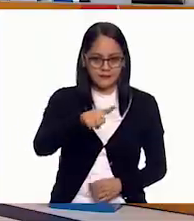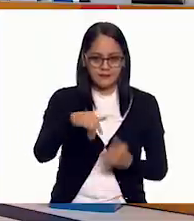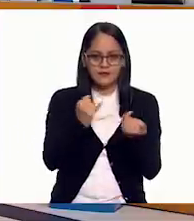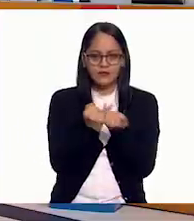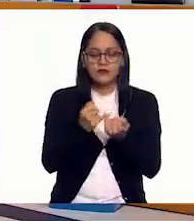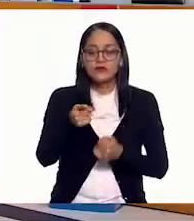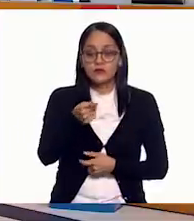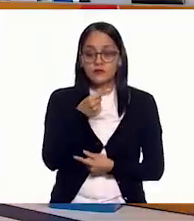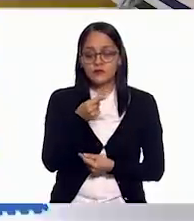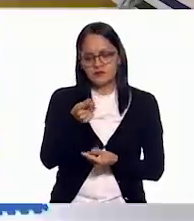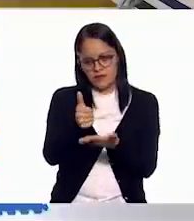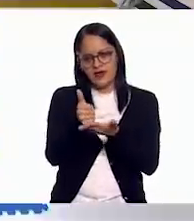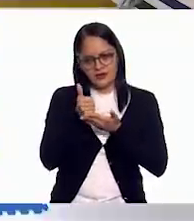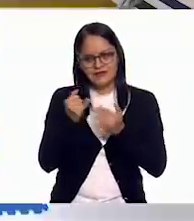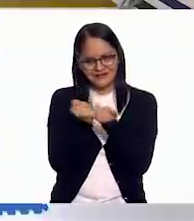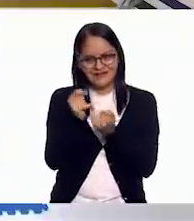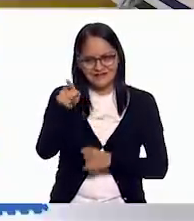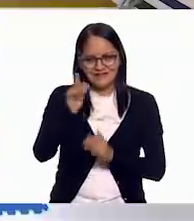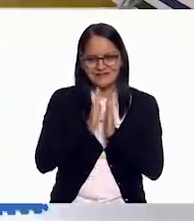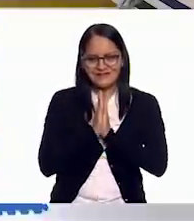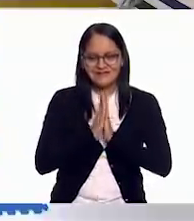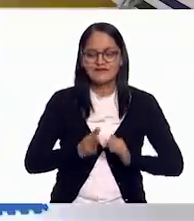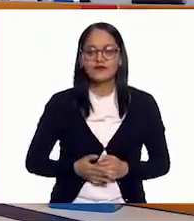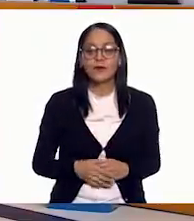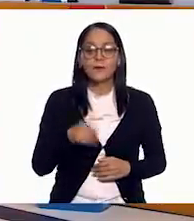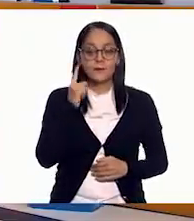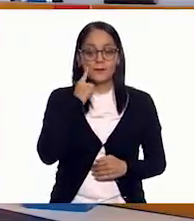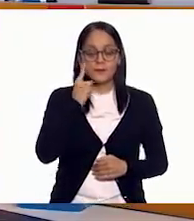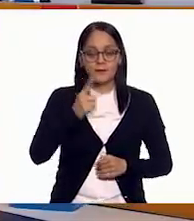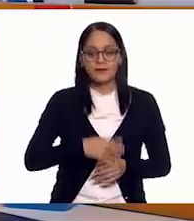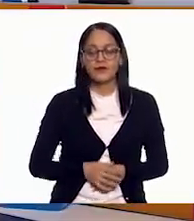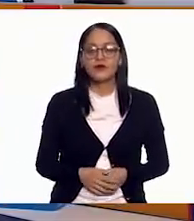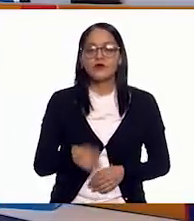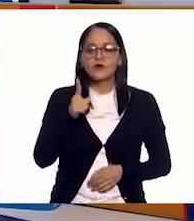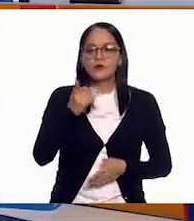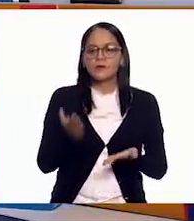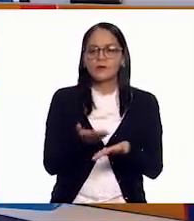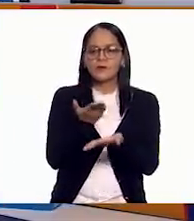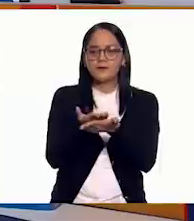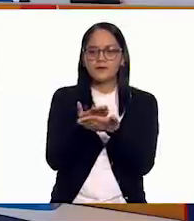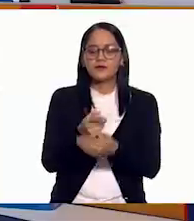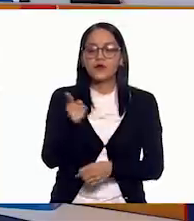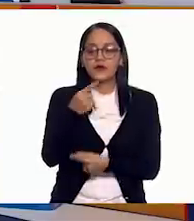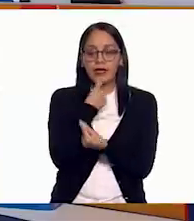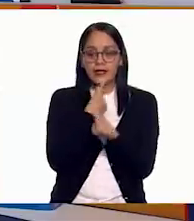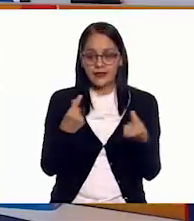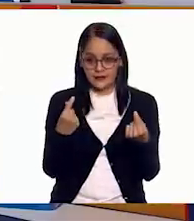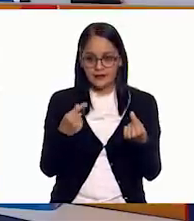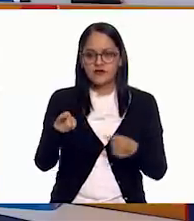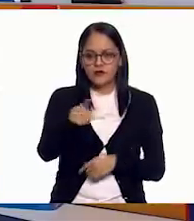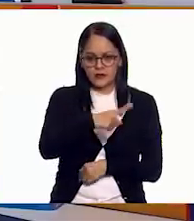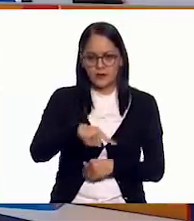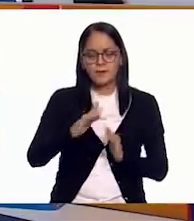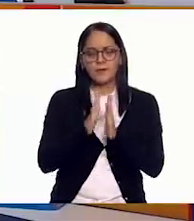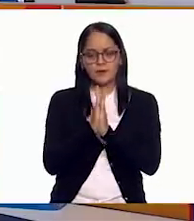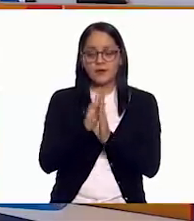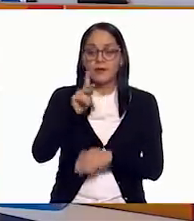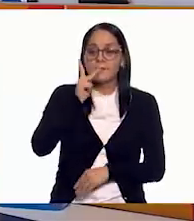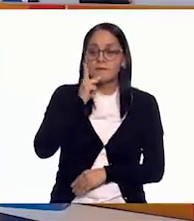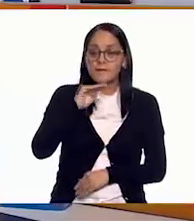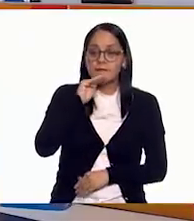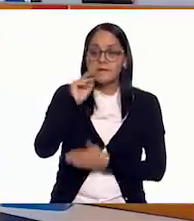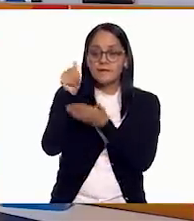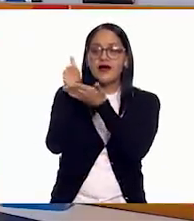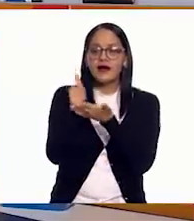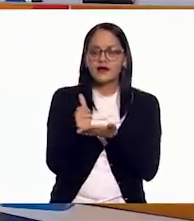tú también me vas a ayudar. Con mucho gusto. A ver. Fíjense muy bien. Van a pedir, uno de nuestros niños o niñas va a pedir ayuda a su papá,